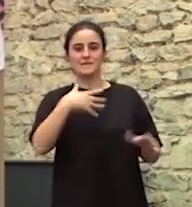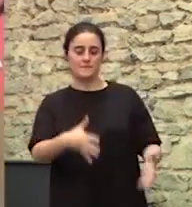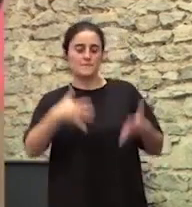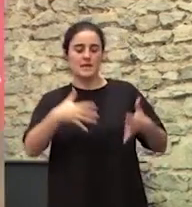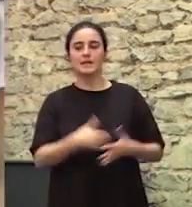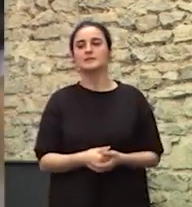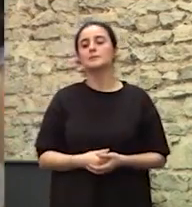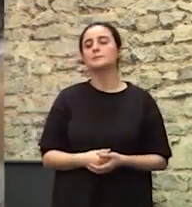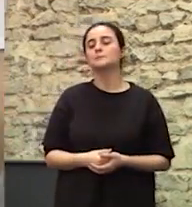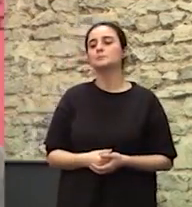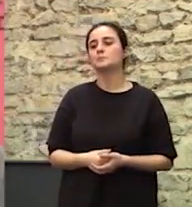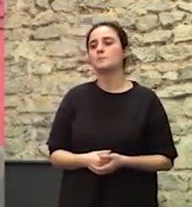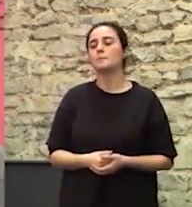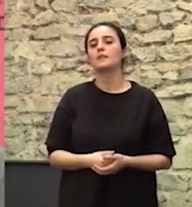encanta